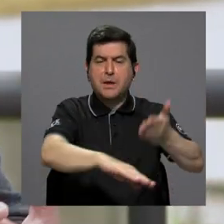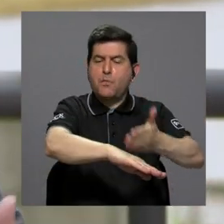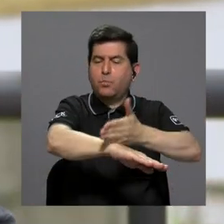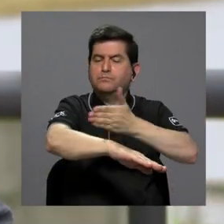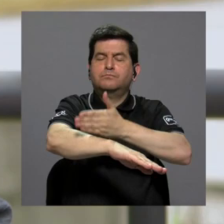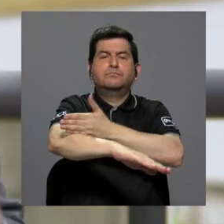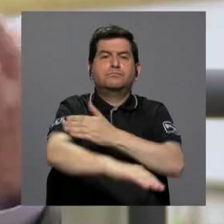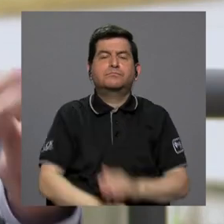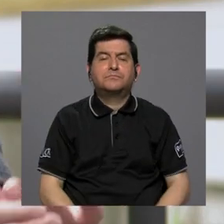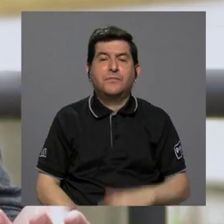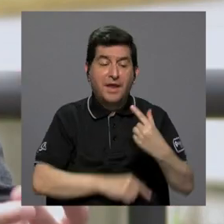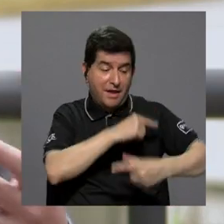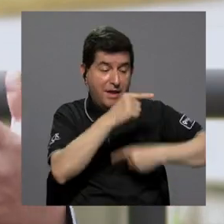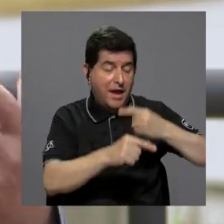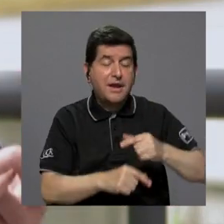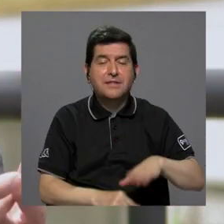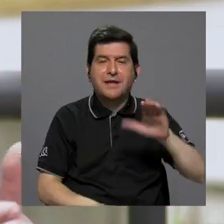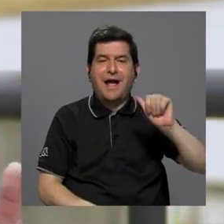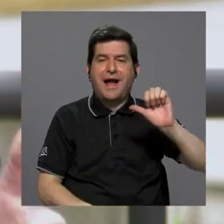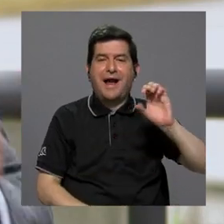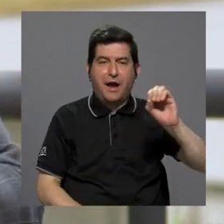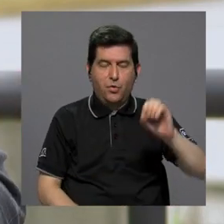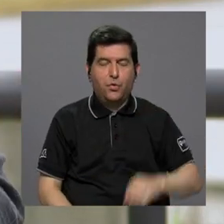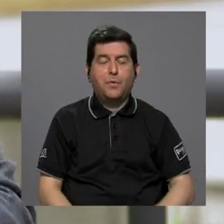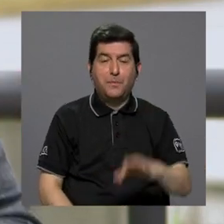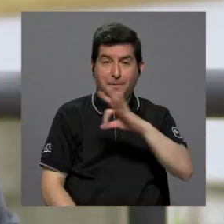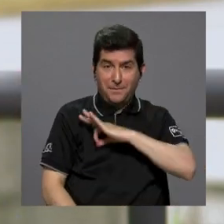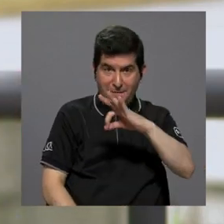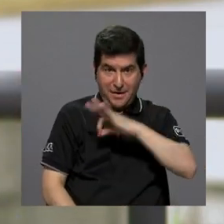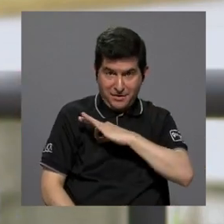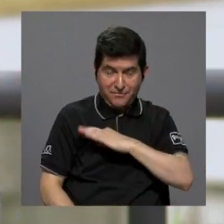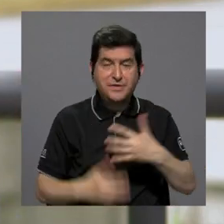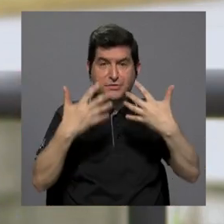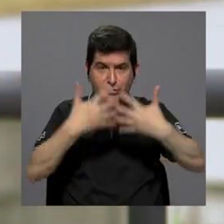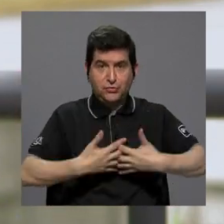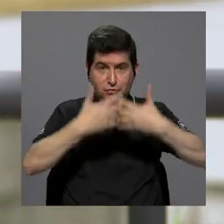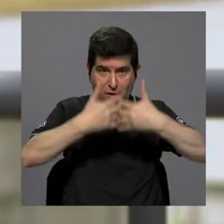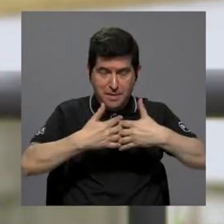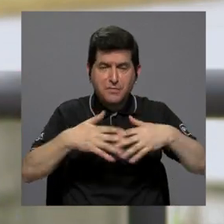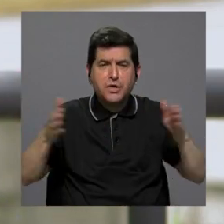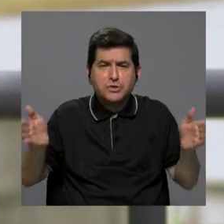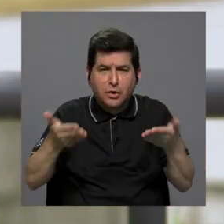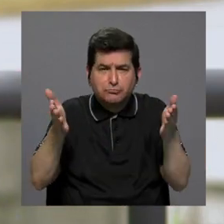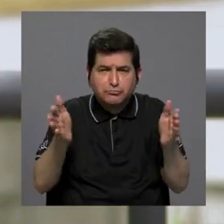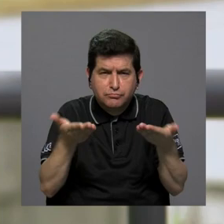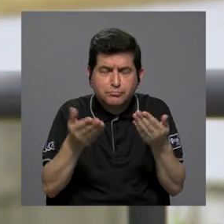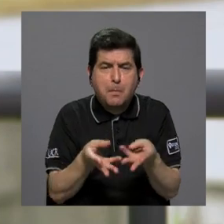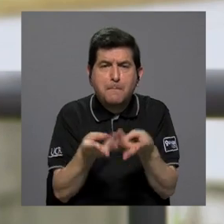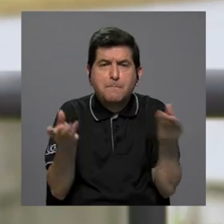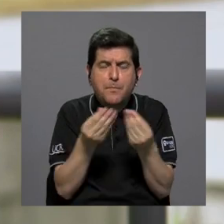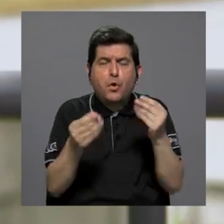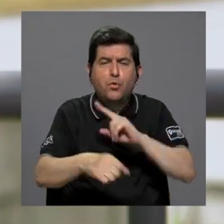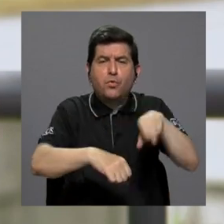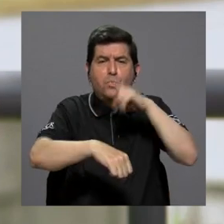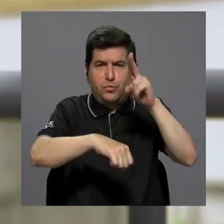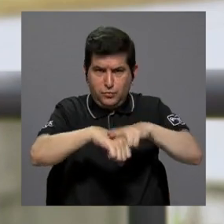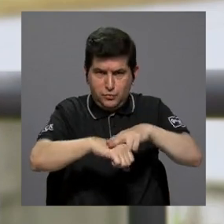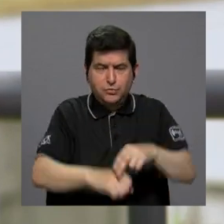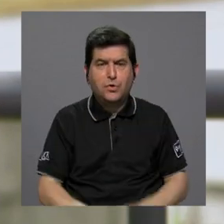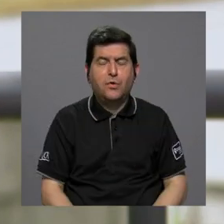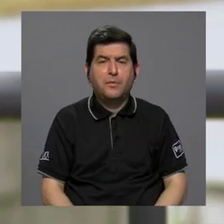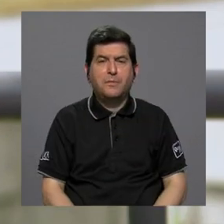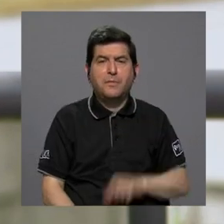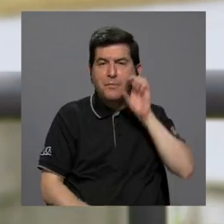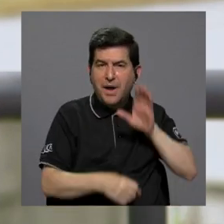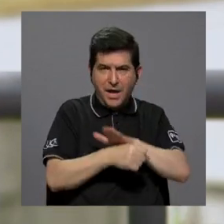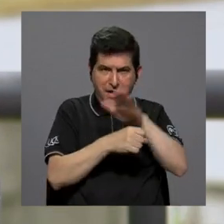tipo de mejora genética del cacao y que va a beneficiar a una empresa que está promoviendo la producción orgánica para